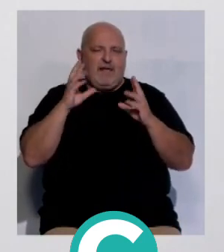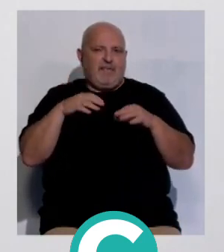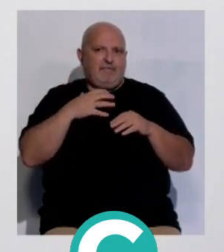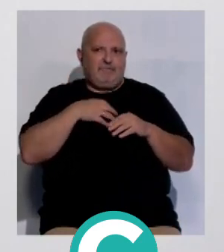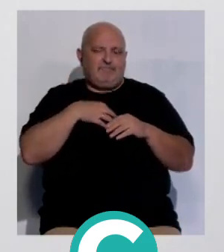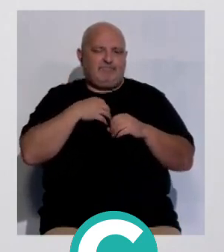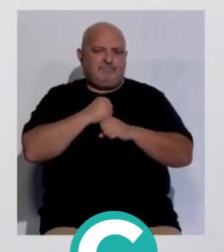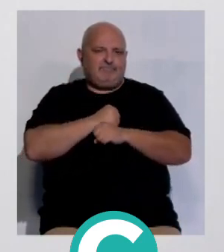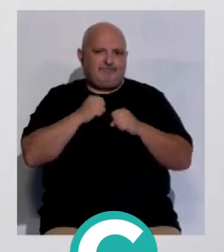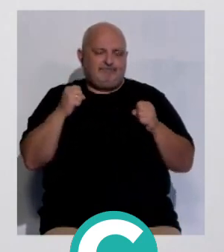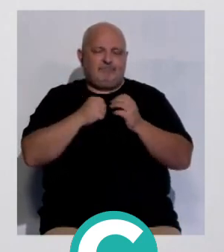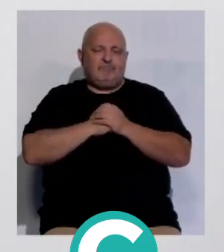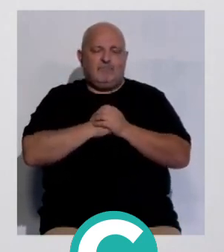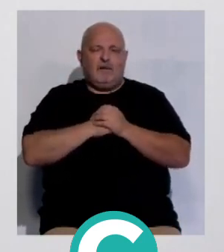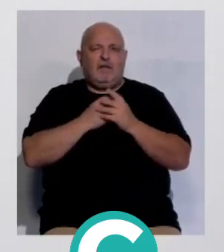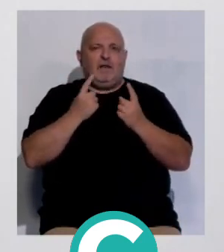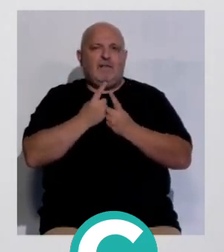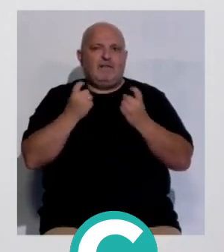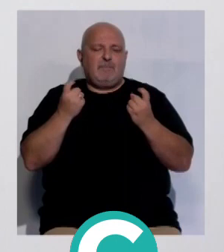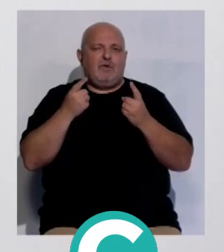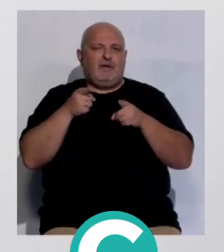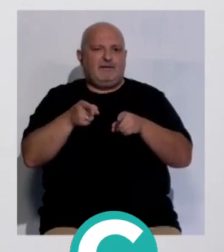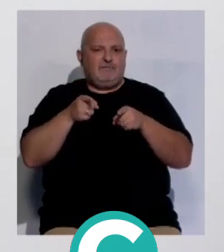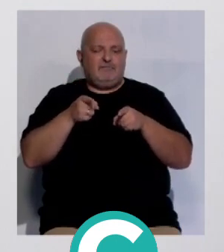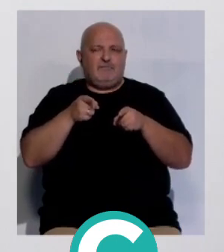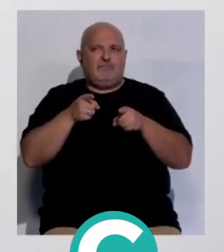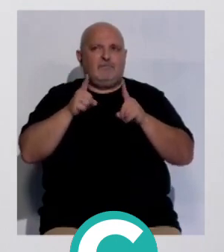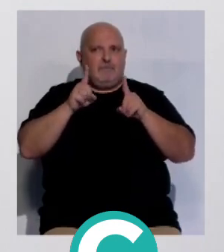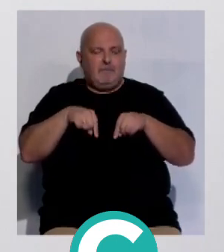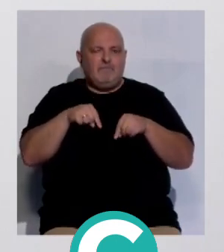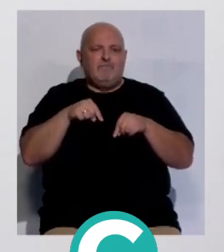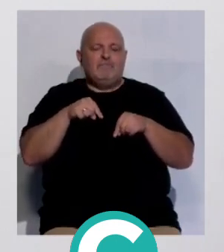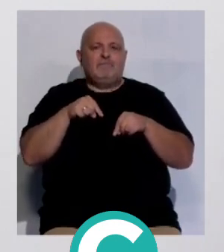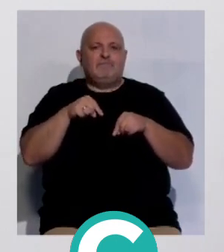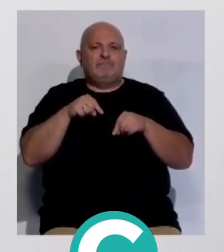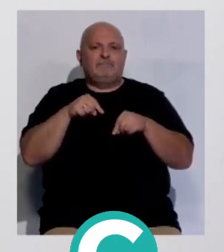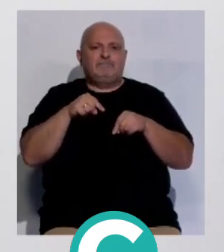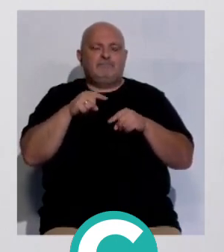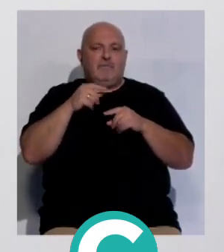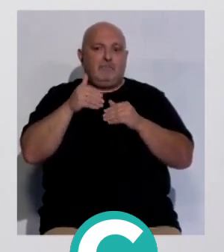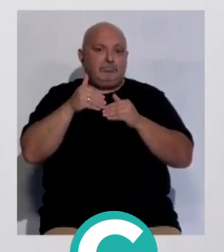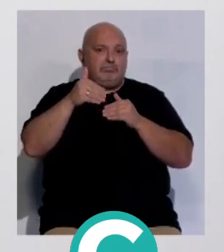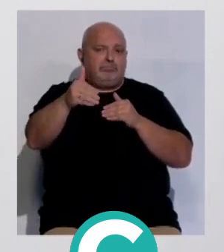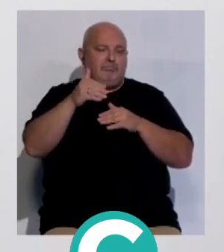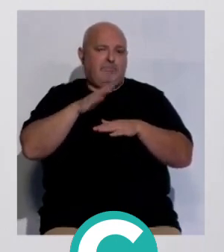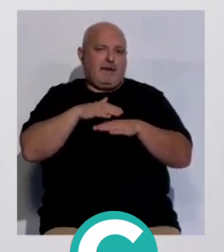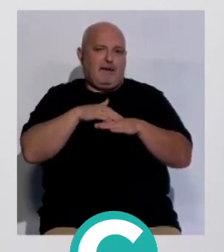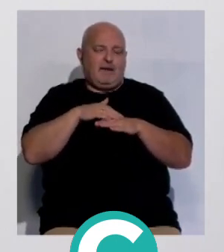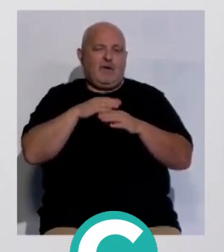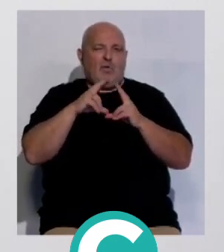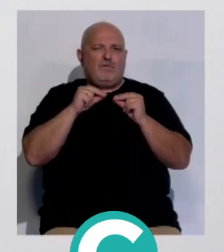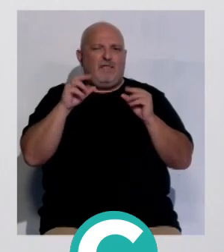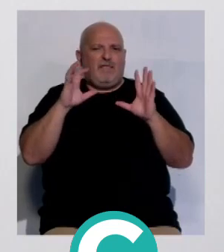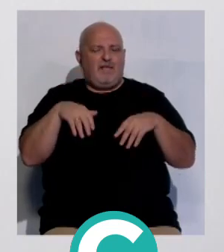podíamos ser lo que somos y necesitamos de ellos también en años venideros para que nuestra